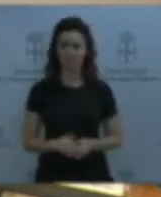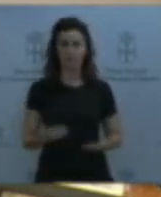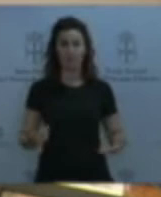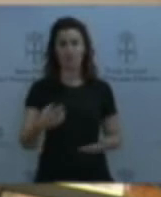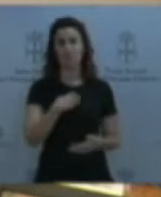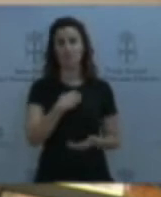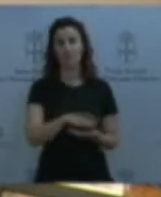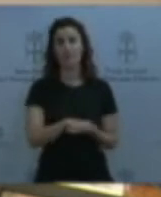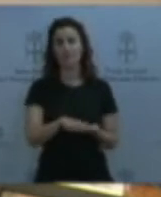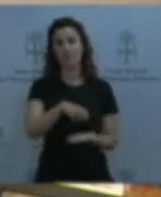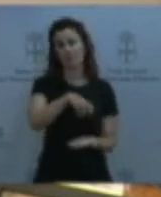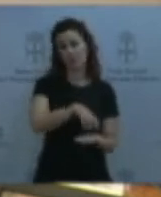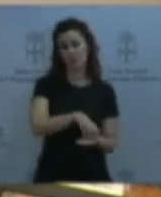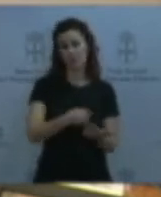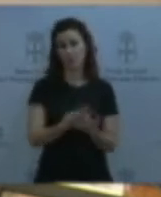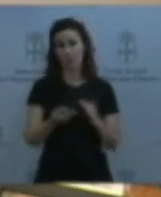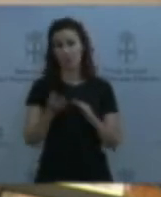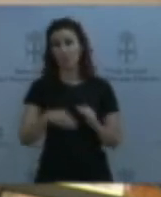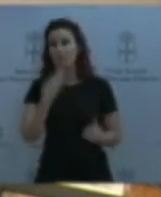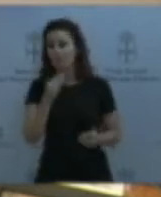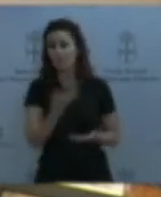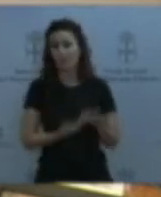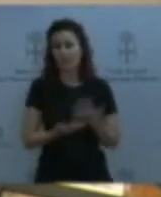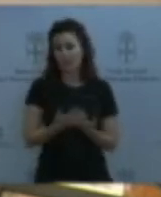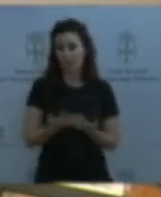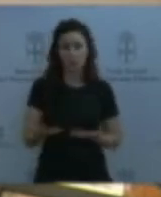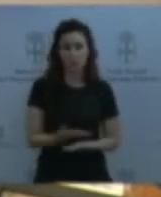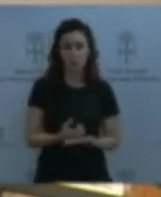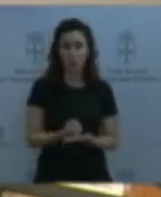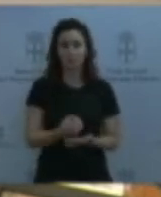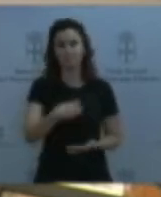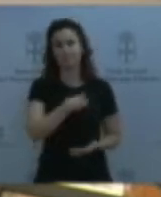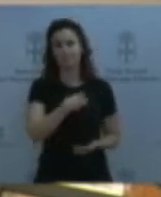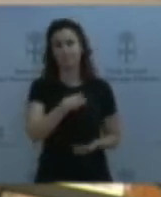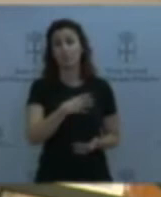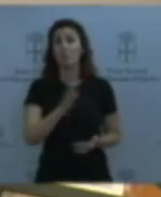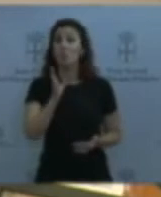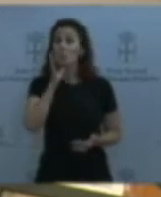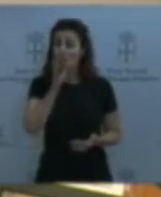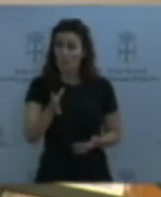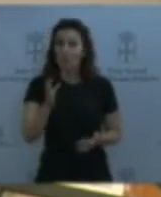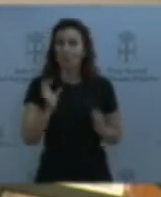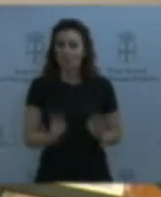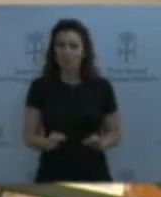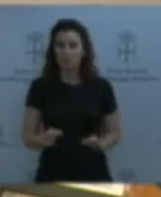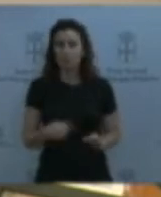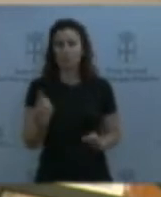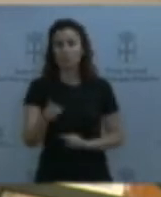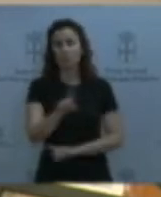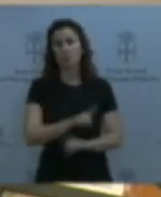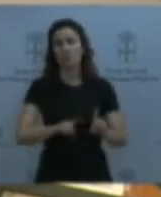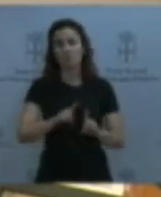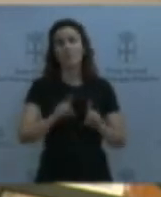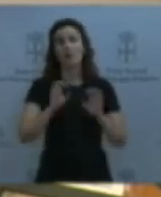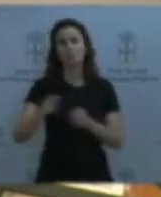y mezclarlo todo, porque es verdad que estamos teniendo problemas con proveedores, pero es porque ha cambiado la ley